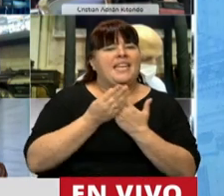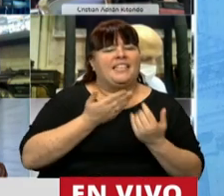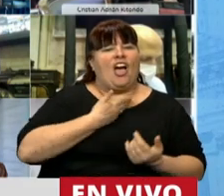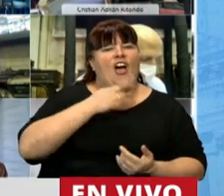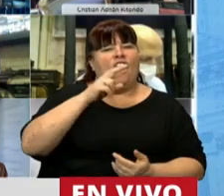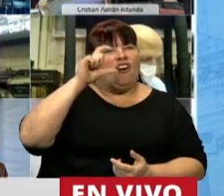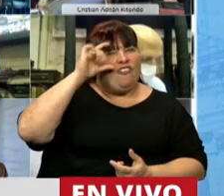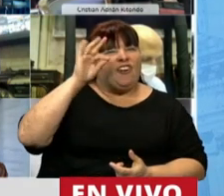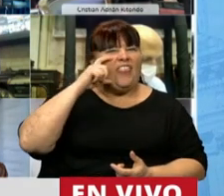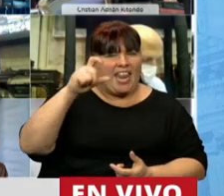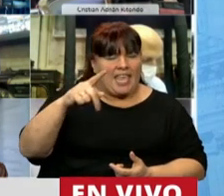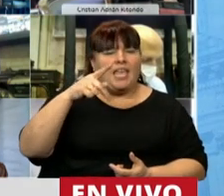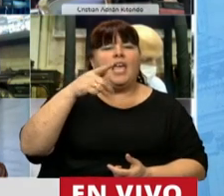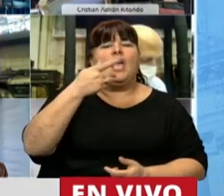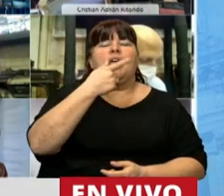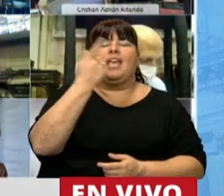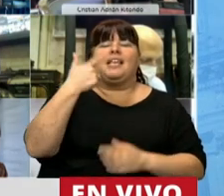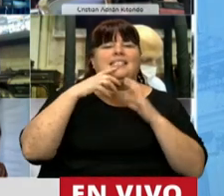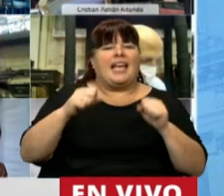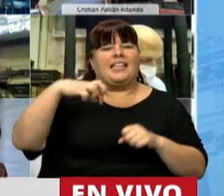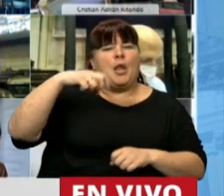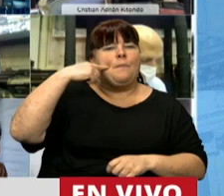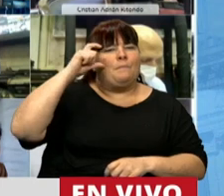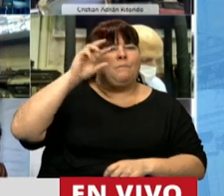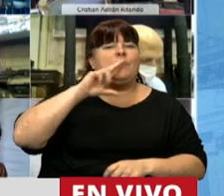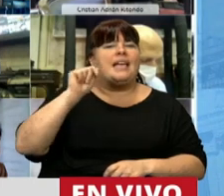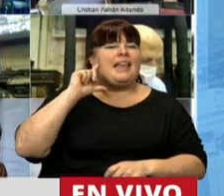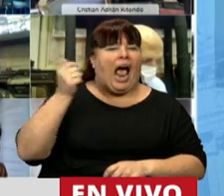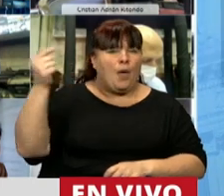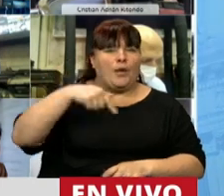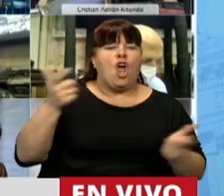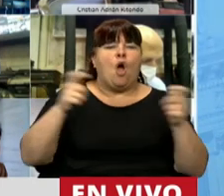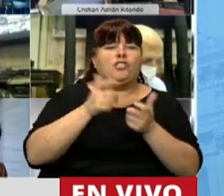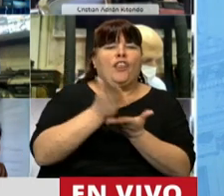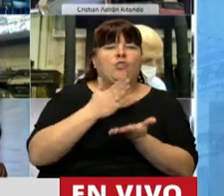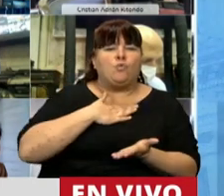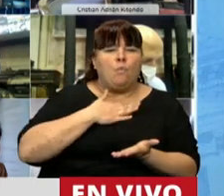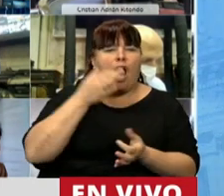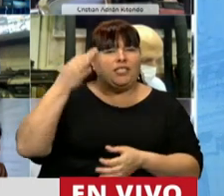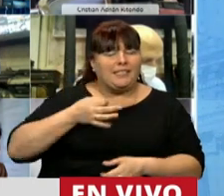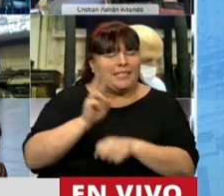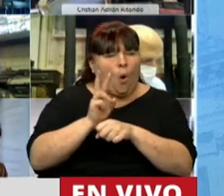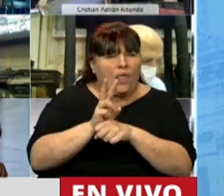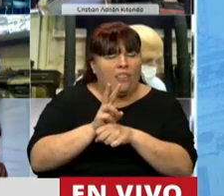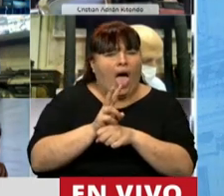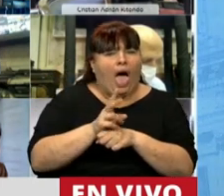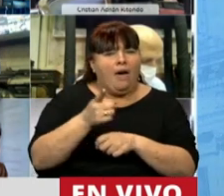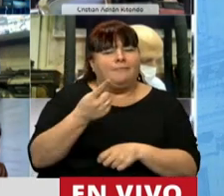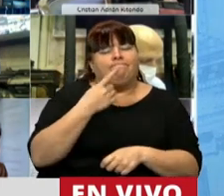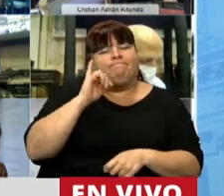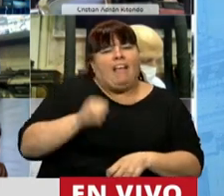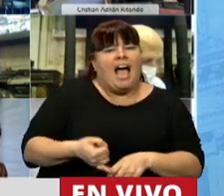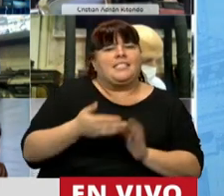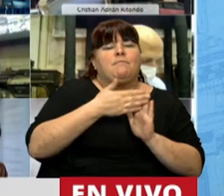Frédéric y el Secretario Pietragala vinieron a la Comisión de Derechos Humanos y Seguridad, reconocieron